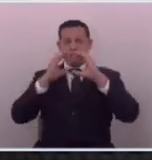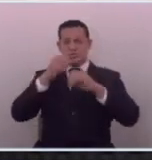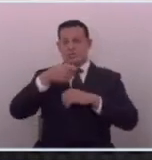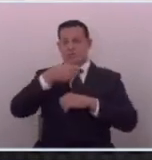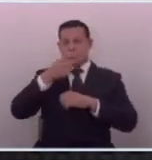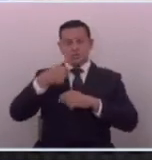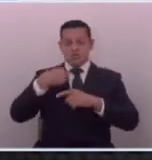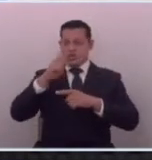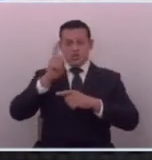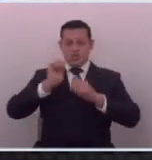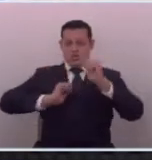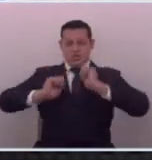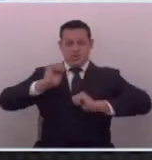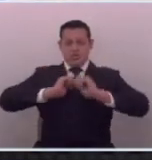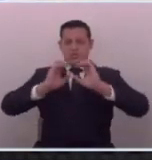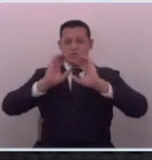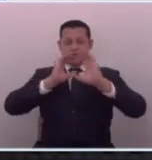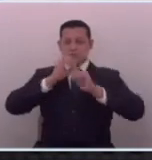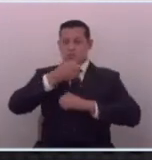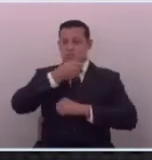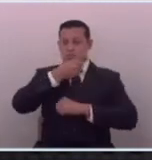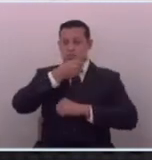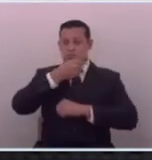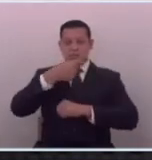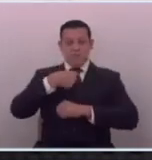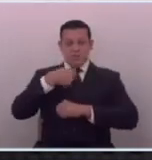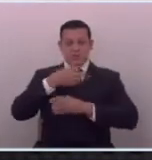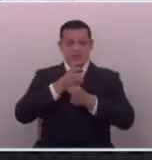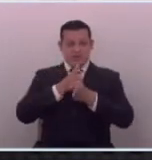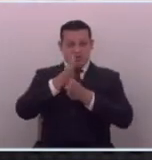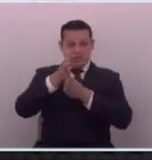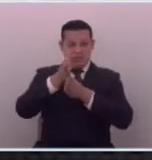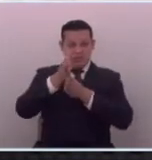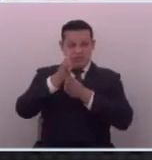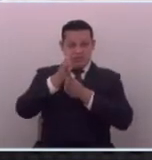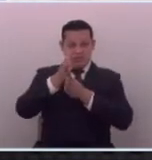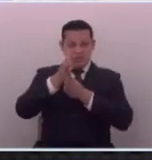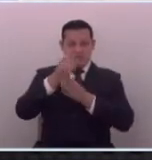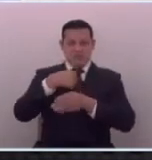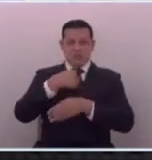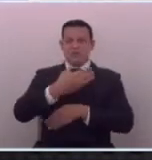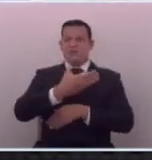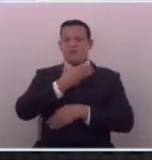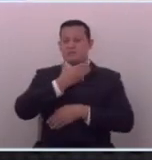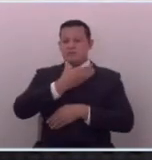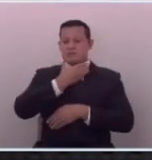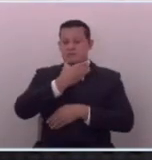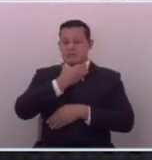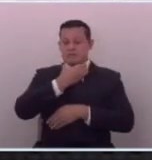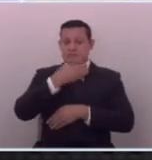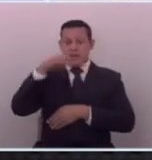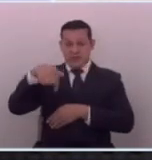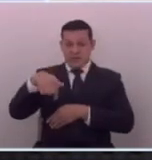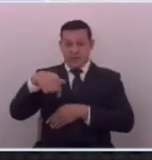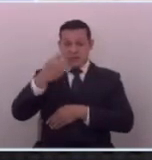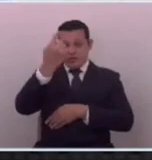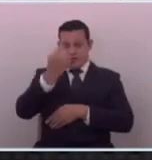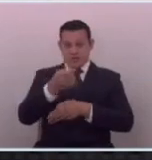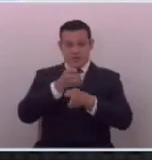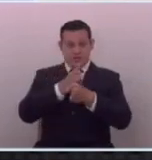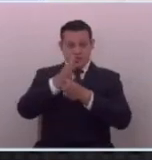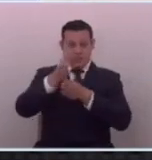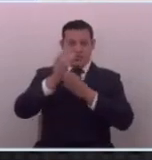volví a fingir ser periodista porque para mí es una profesión sagrada que a me costó y aquí los periodistas